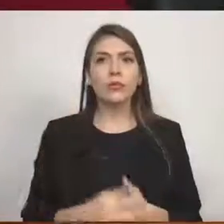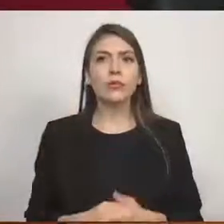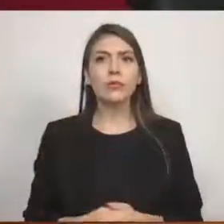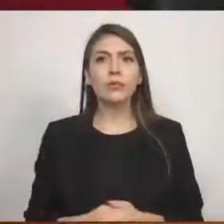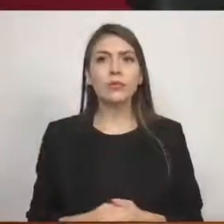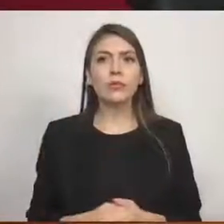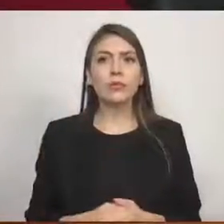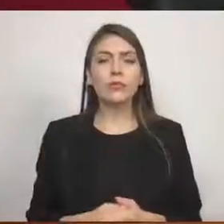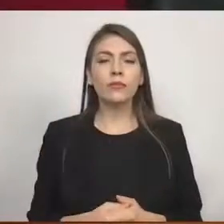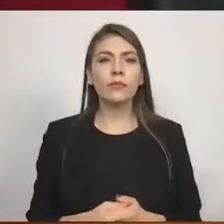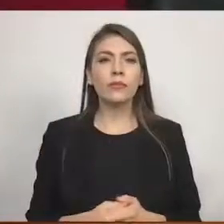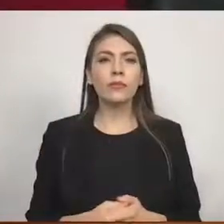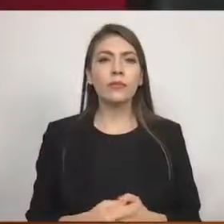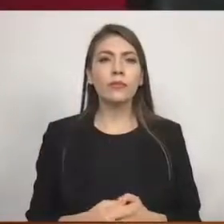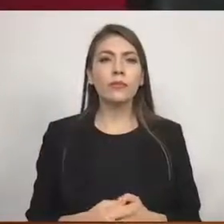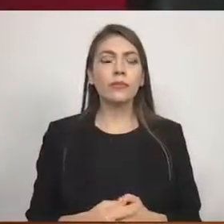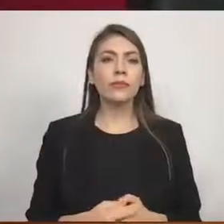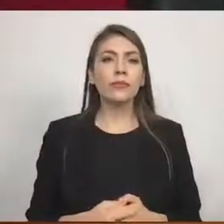Abro la discusión en lo general de la propuesta y el proyecto.